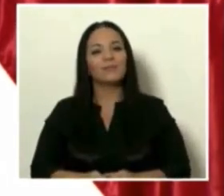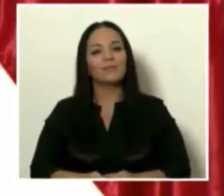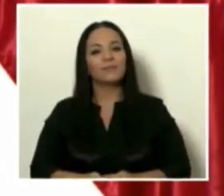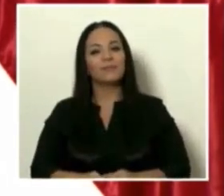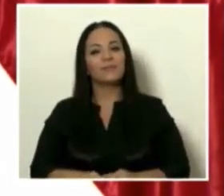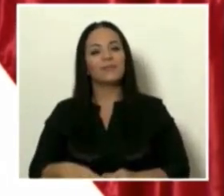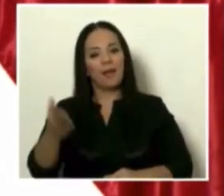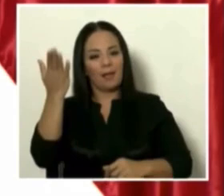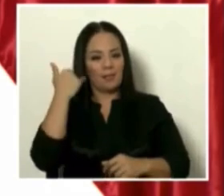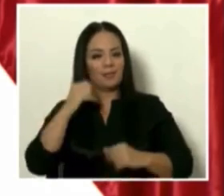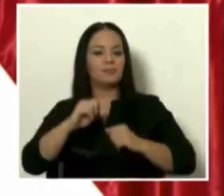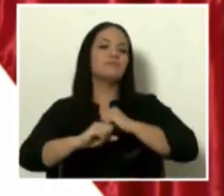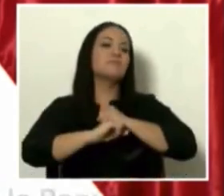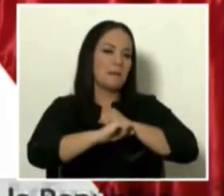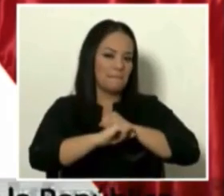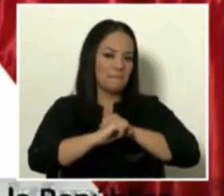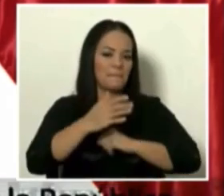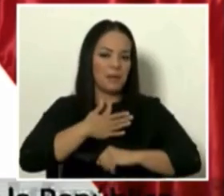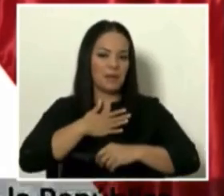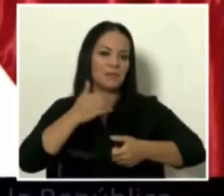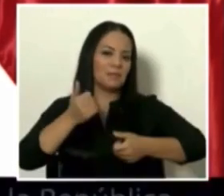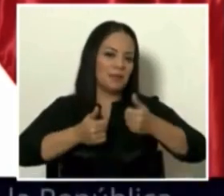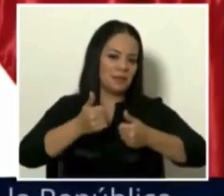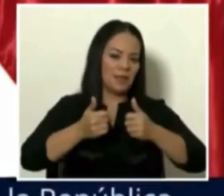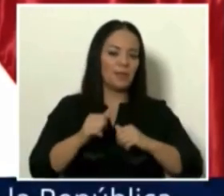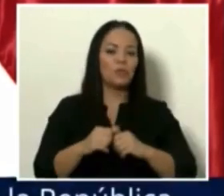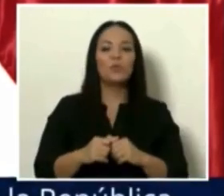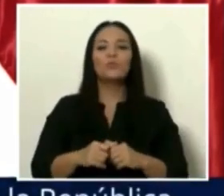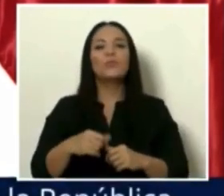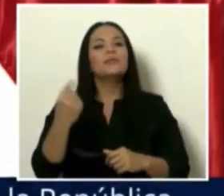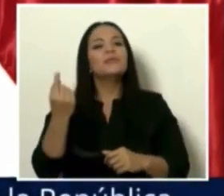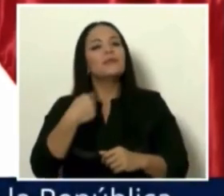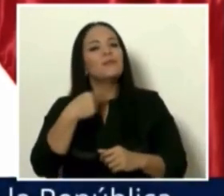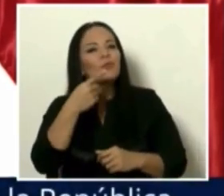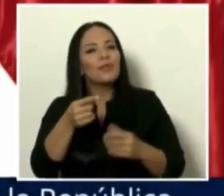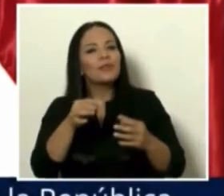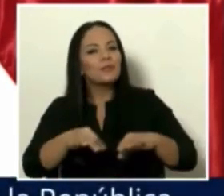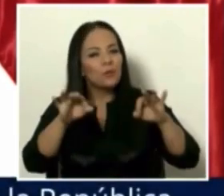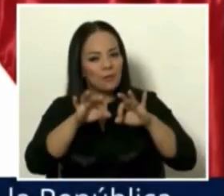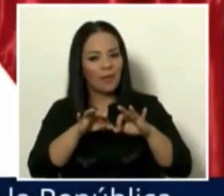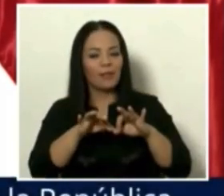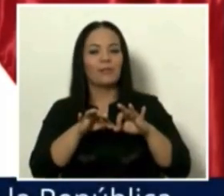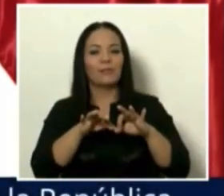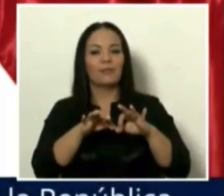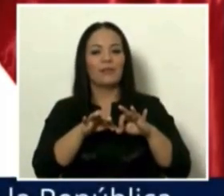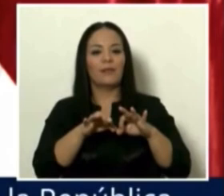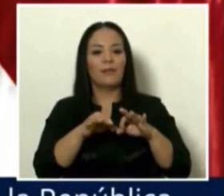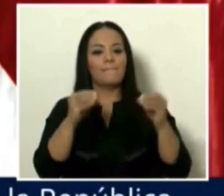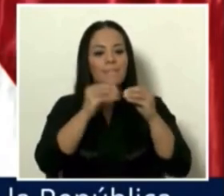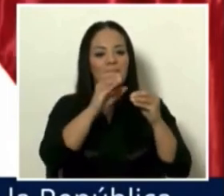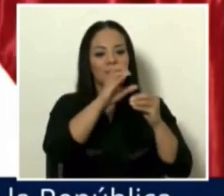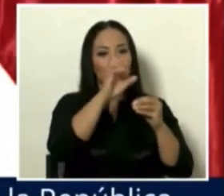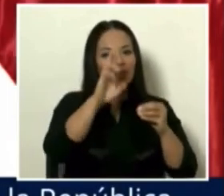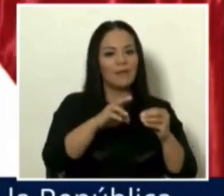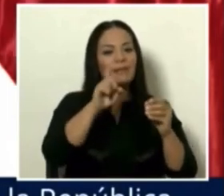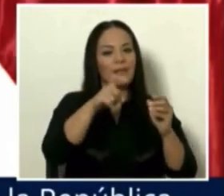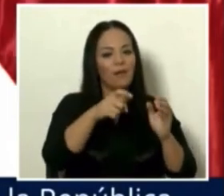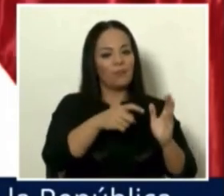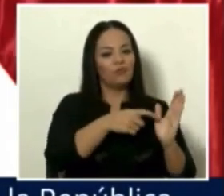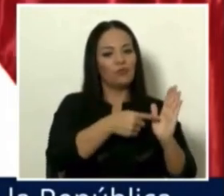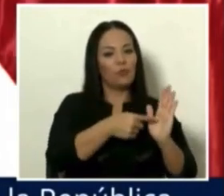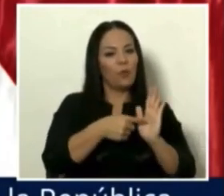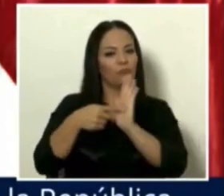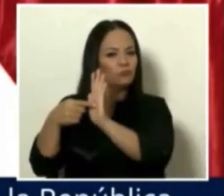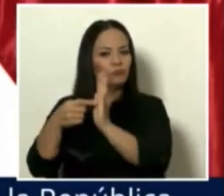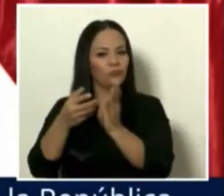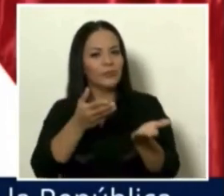campaña y, bueno, en general, yo he dicho que hay que traer, hay que llevar más Costa Rica al mundo y traer más mundo